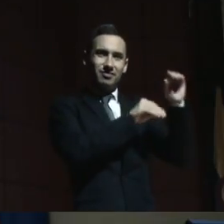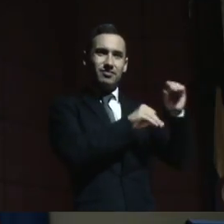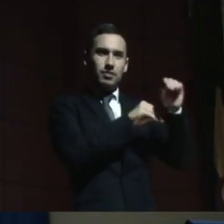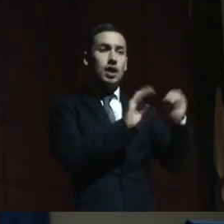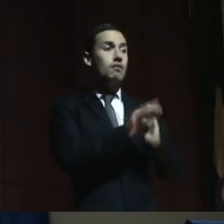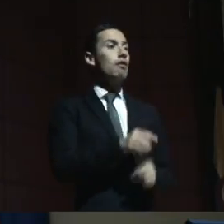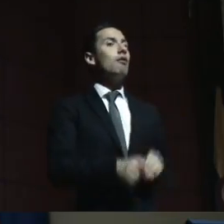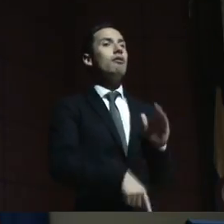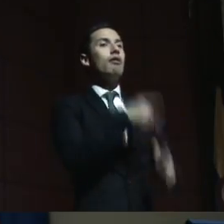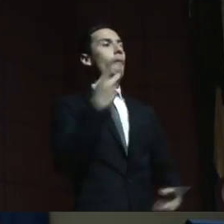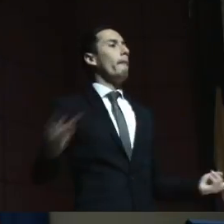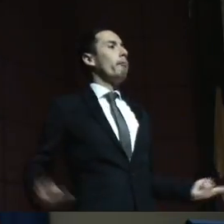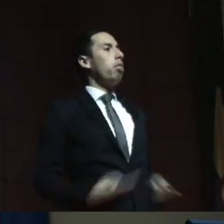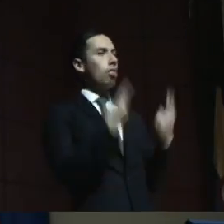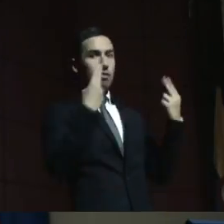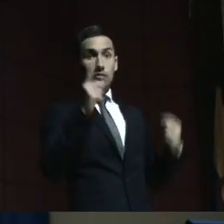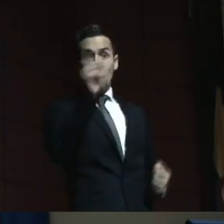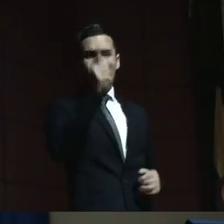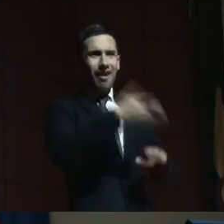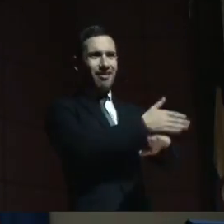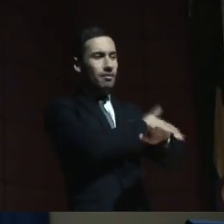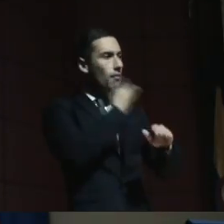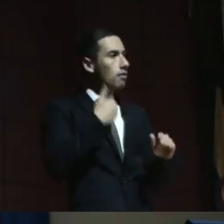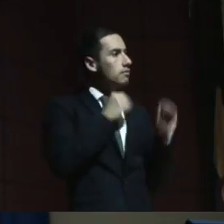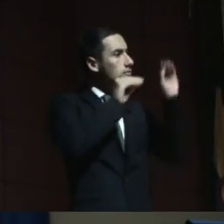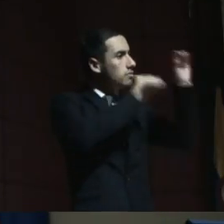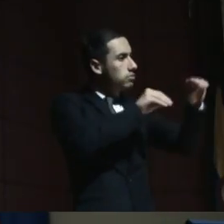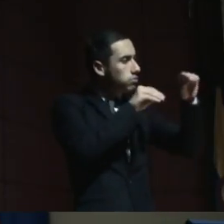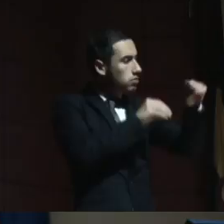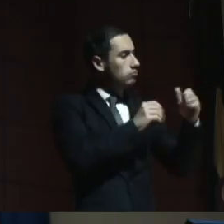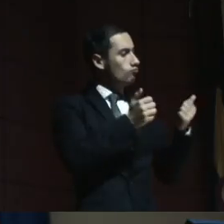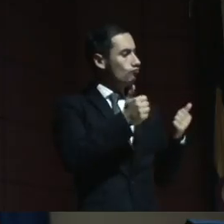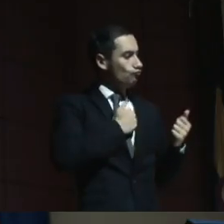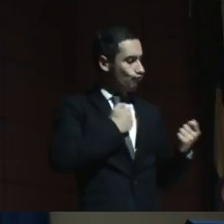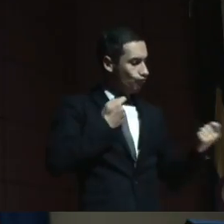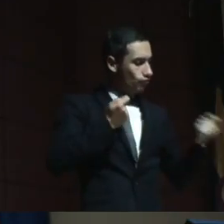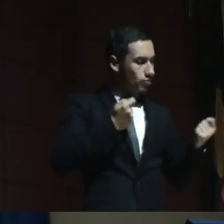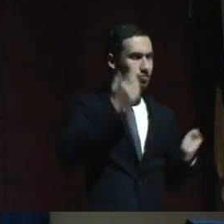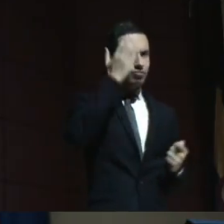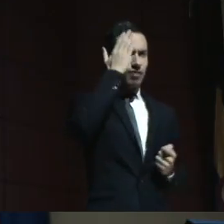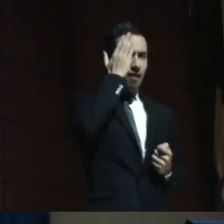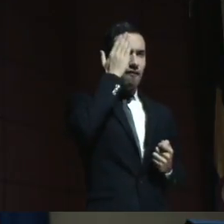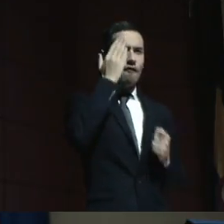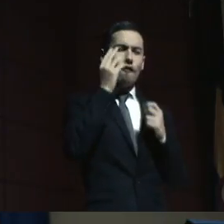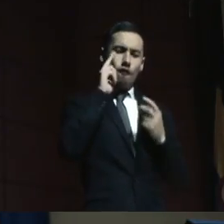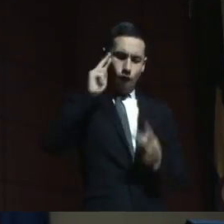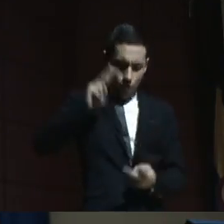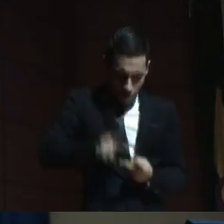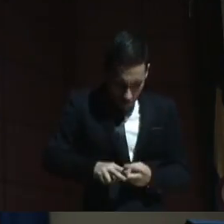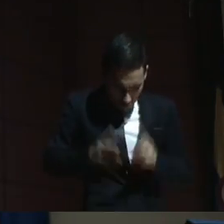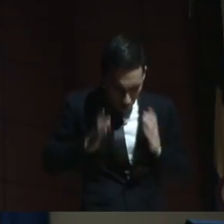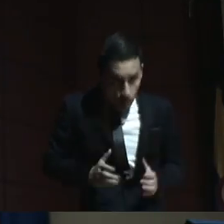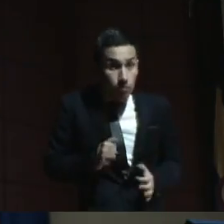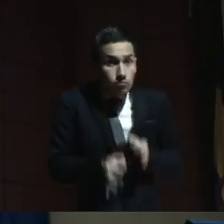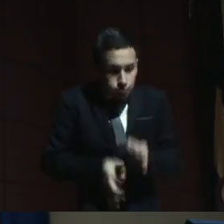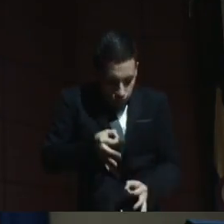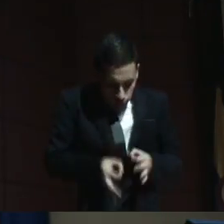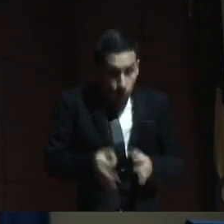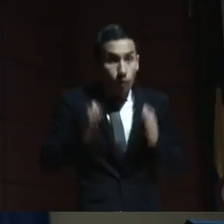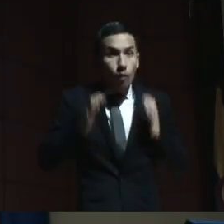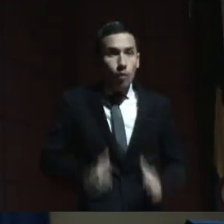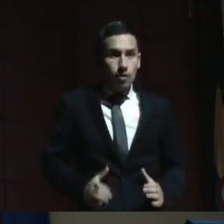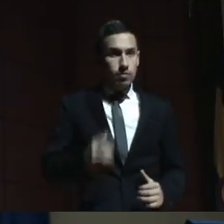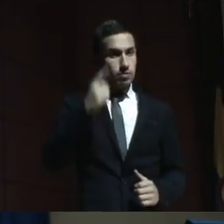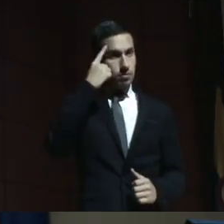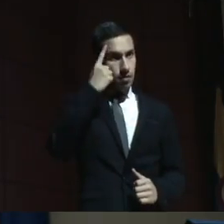vamos a dar la oportunidad de conocer, de saber, de ver cómo tienen que cuidar su cuerpo, de